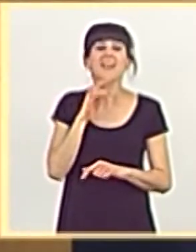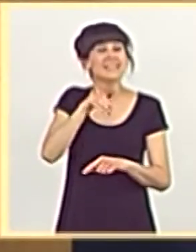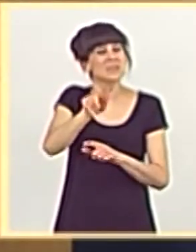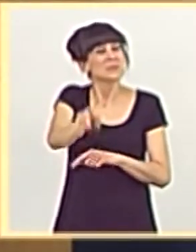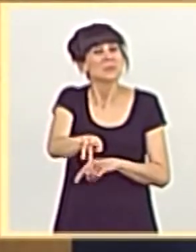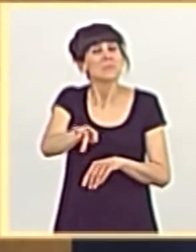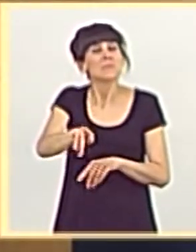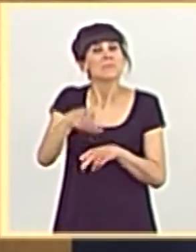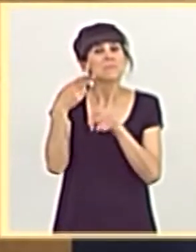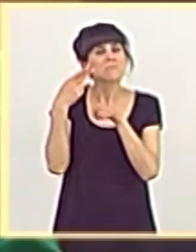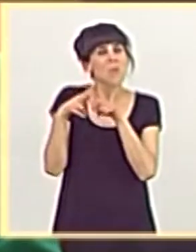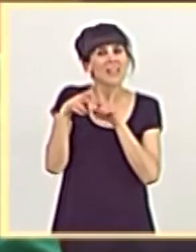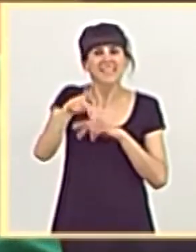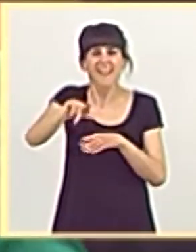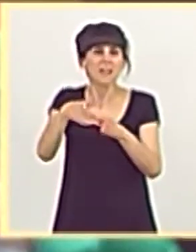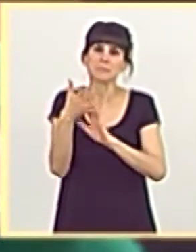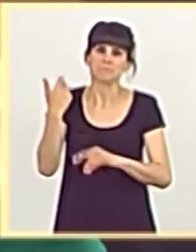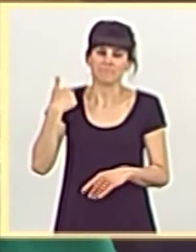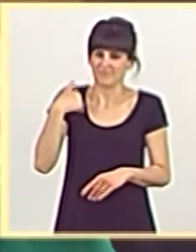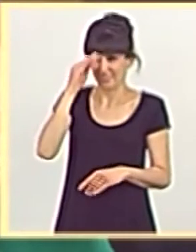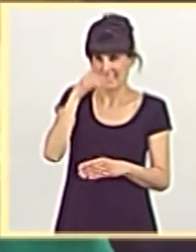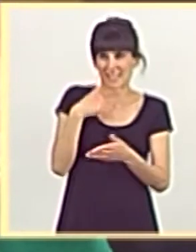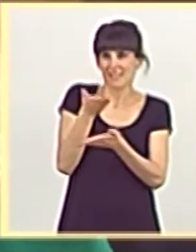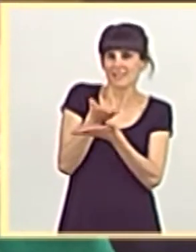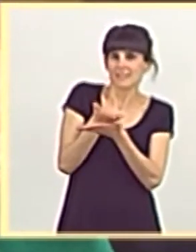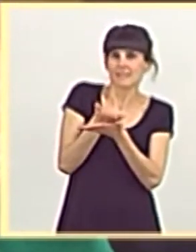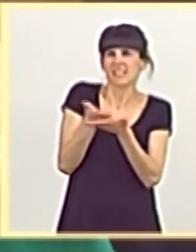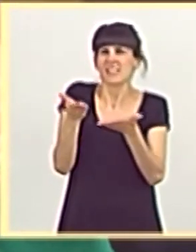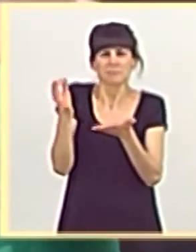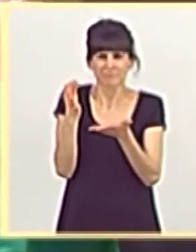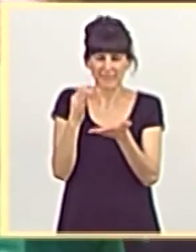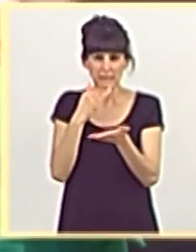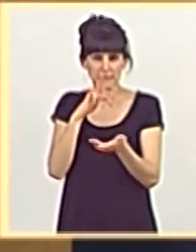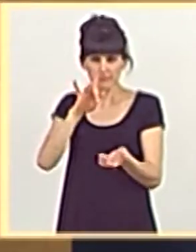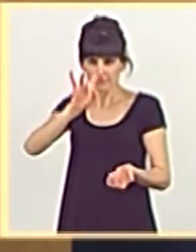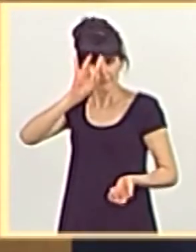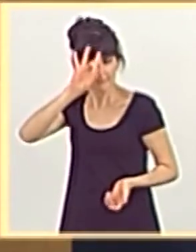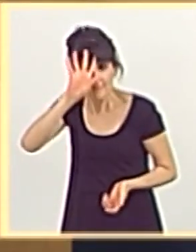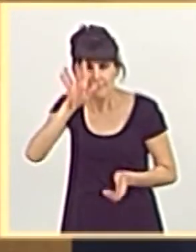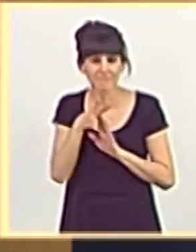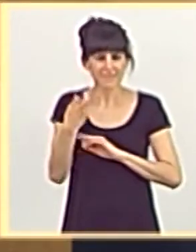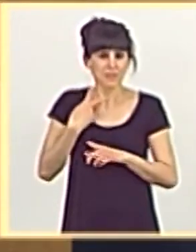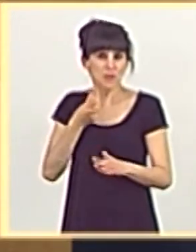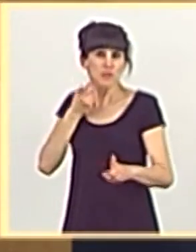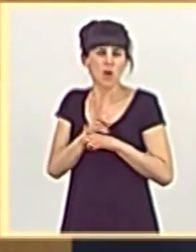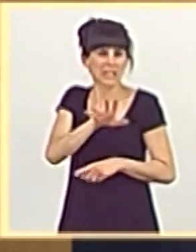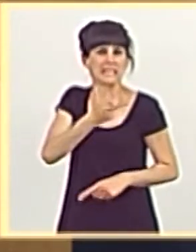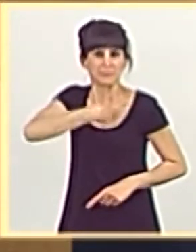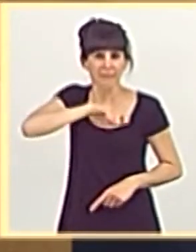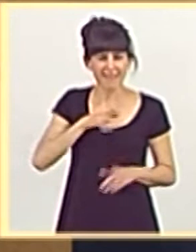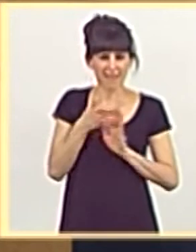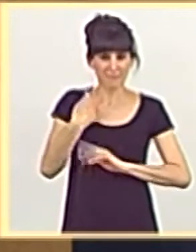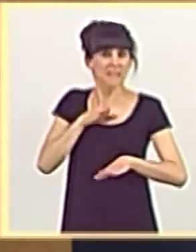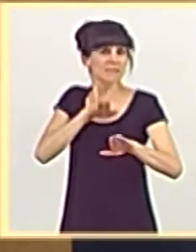política está fiada al disparate, al cainismo, a la antipatria y a la deslealtad.